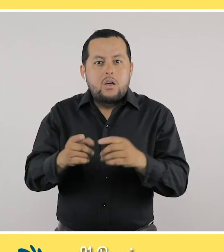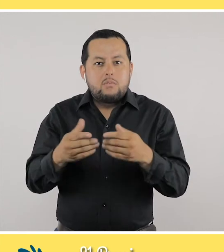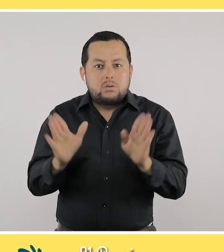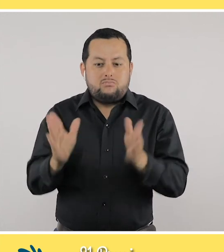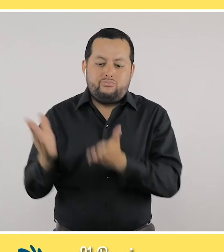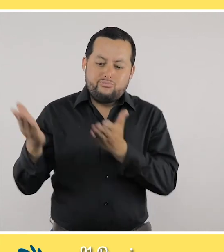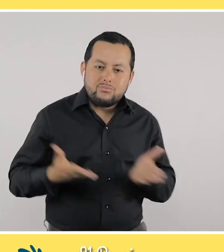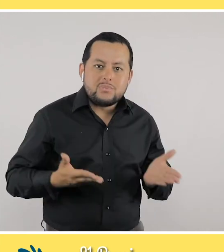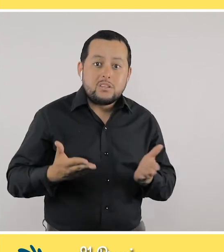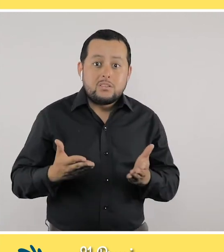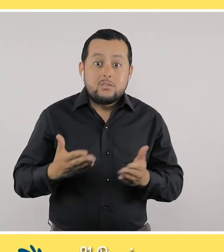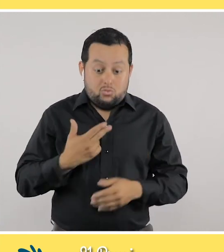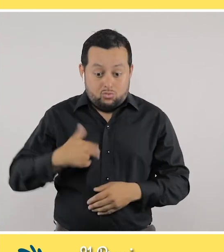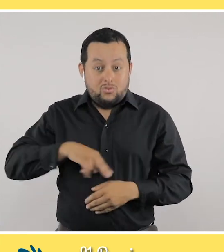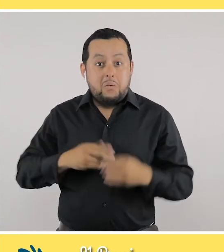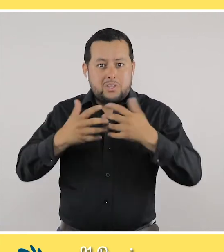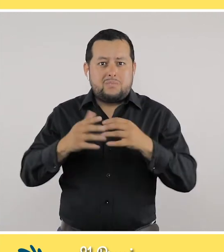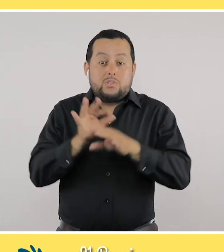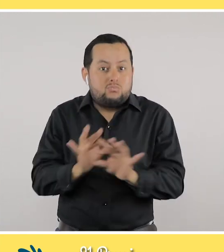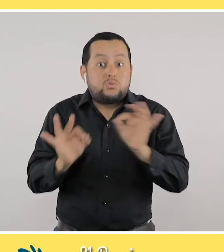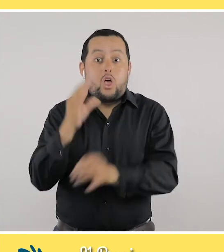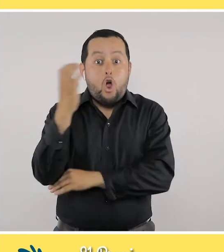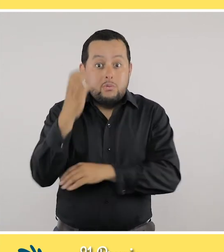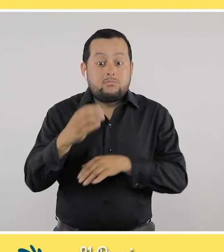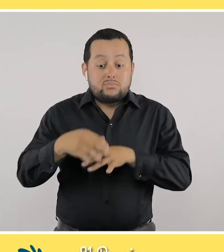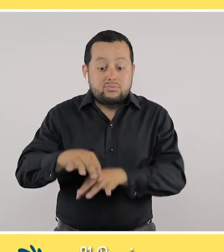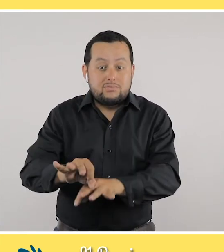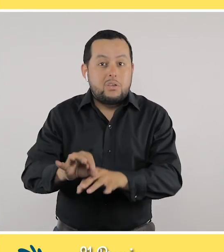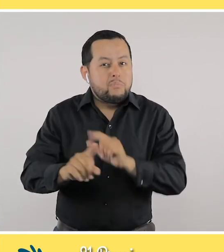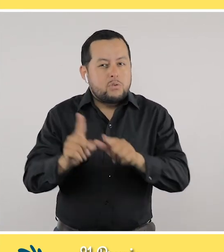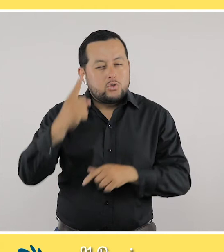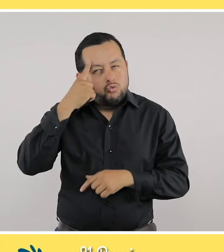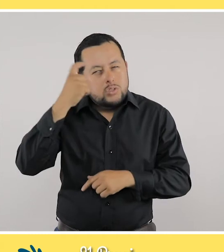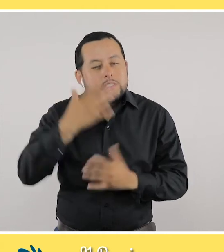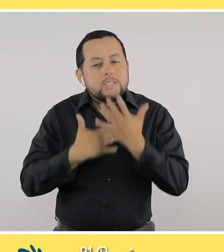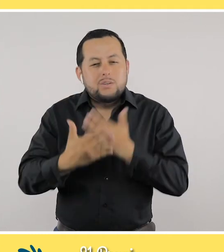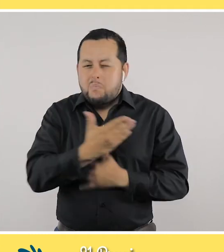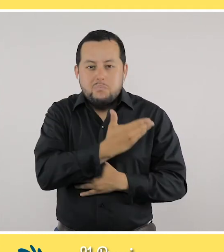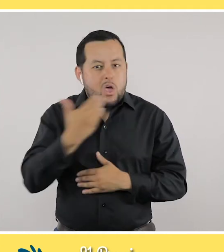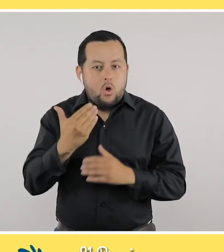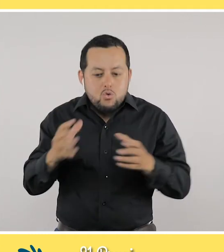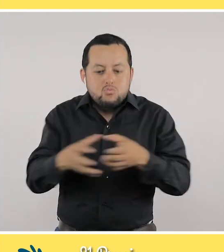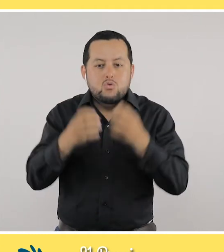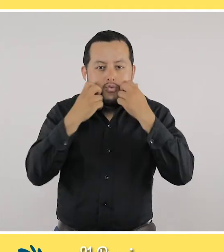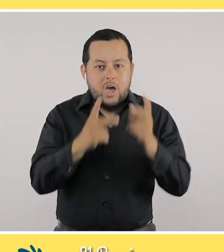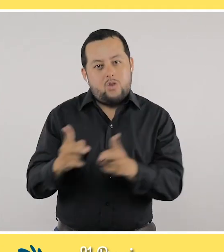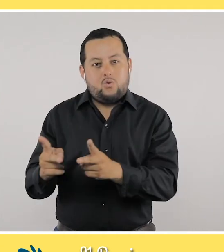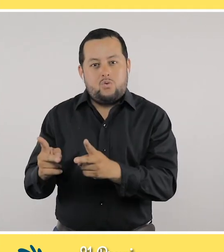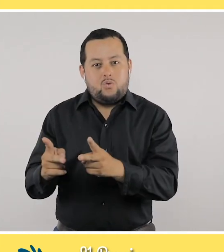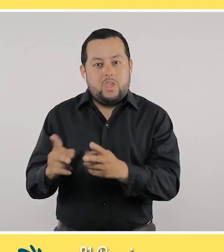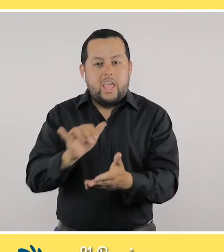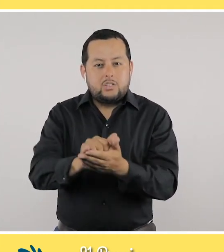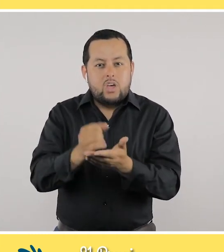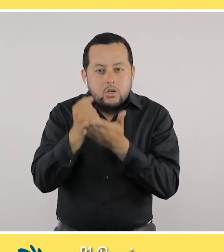Lo que quiero es eso. Quiero una empresa de puertas abiertas. Somos una de las empresas de confección más importantes del país, pero mi sueño y mi anhelo es tener